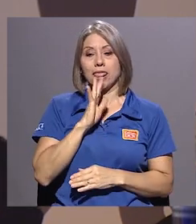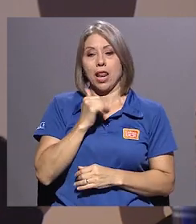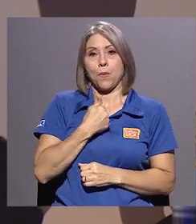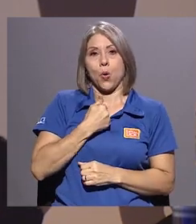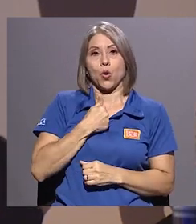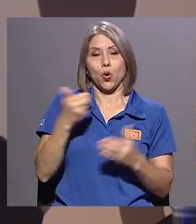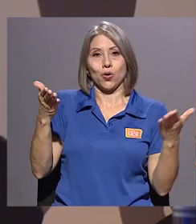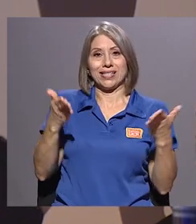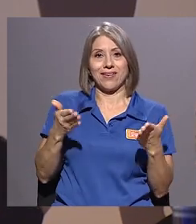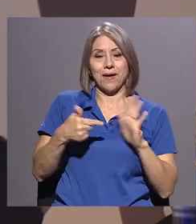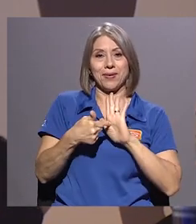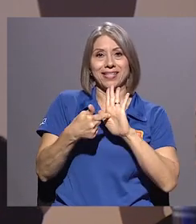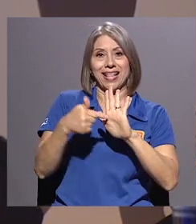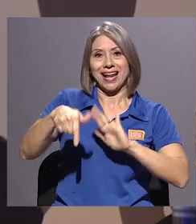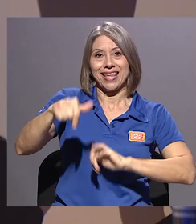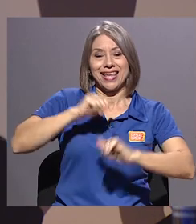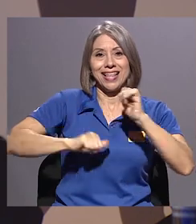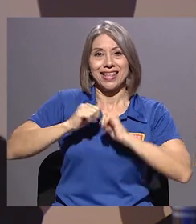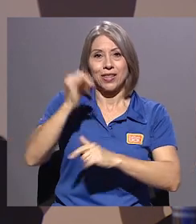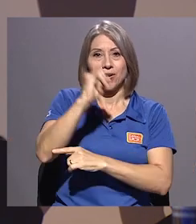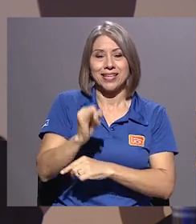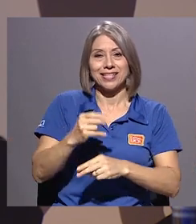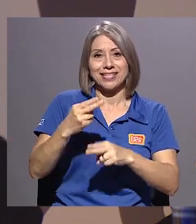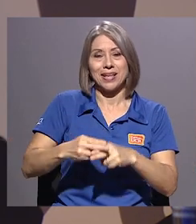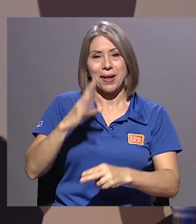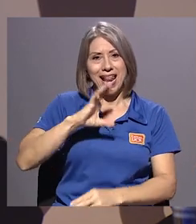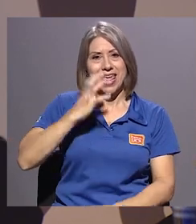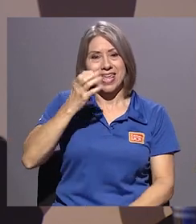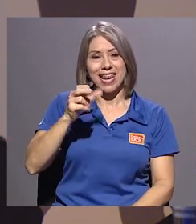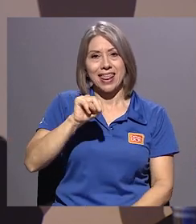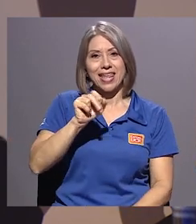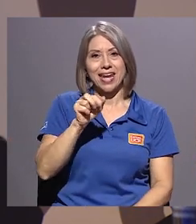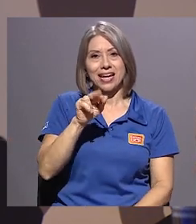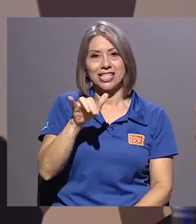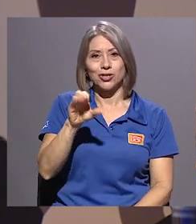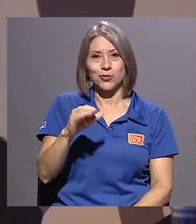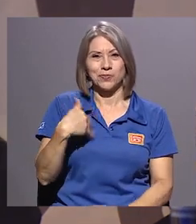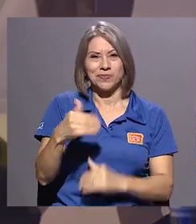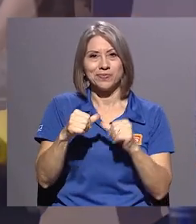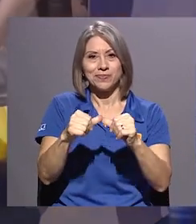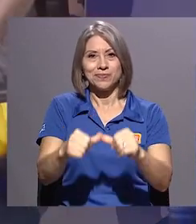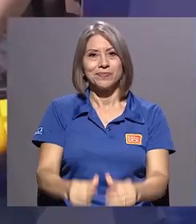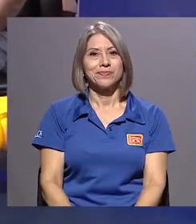presentar aquí en el Teatro de las Artes, La Ira de Narciso. Ya casi continuamos.